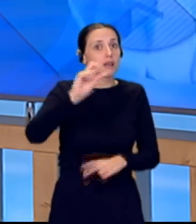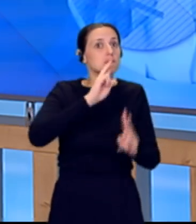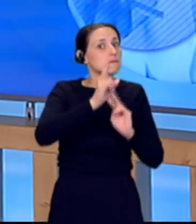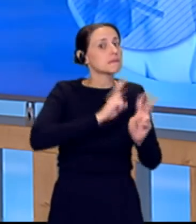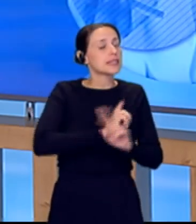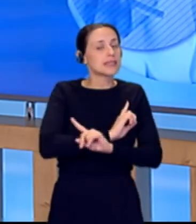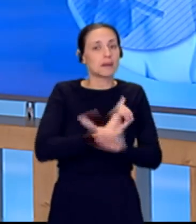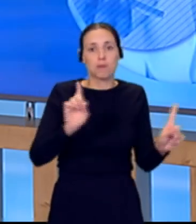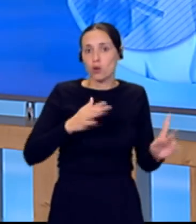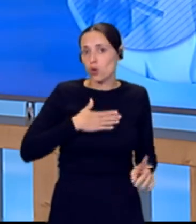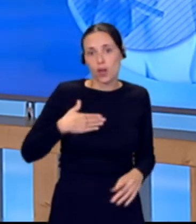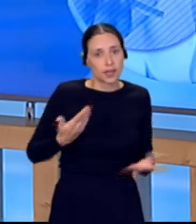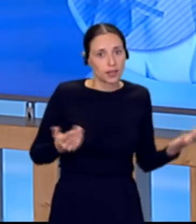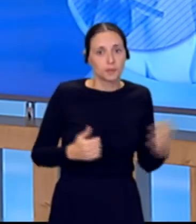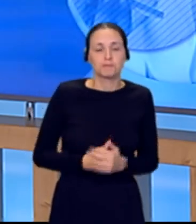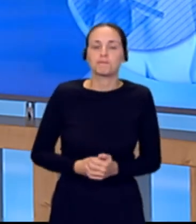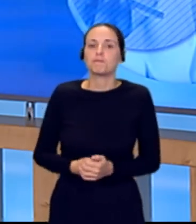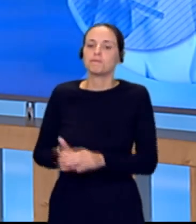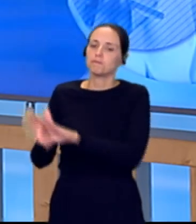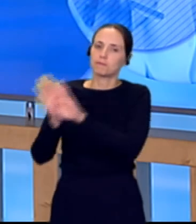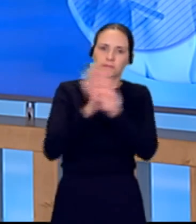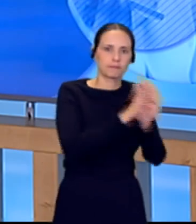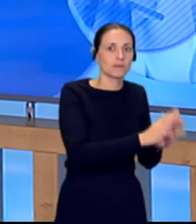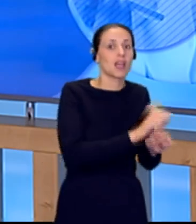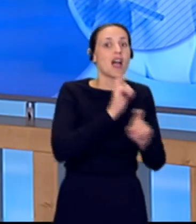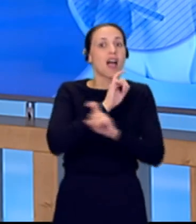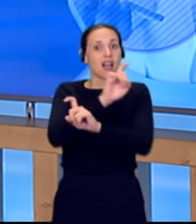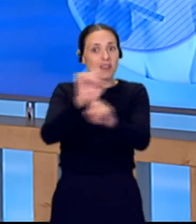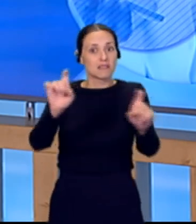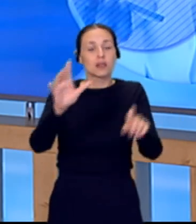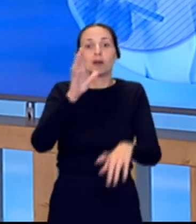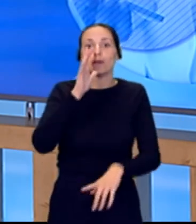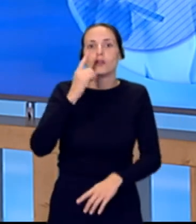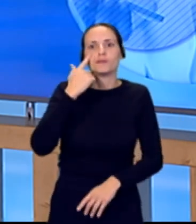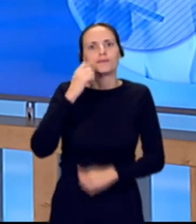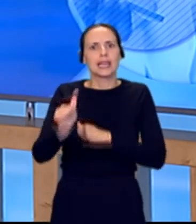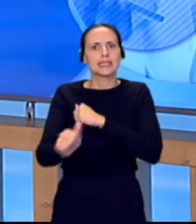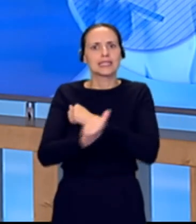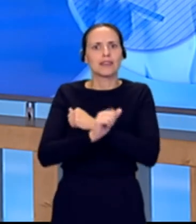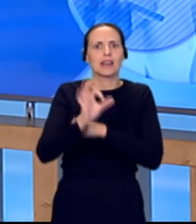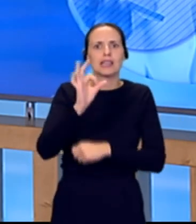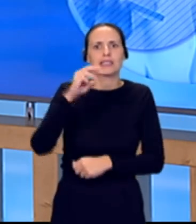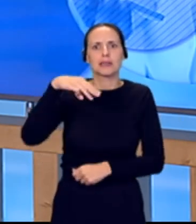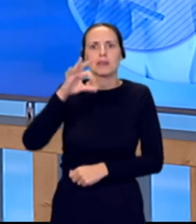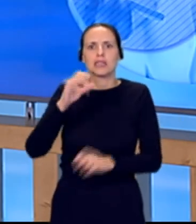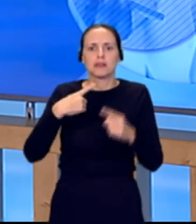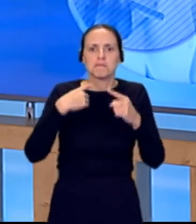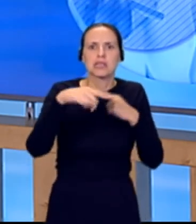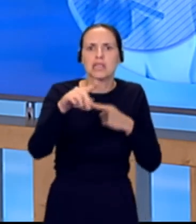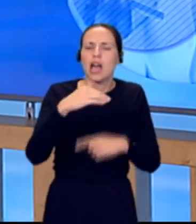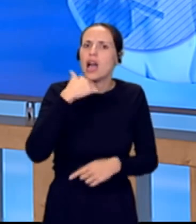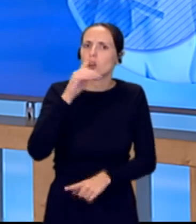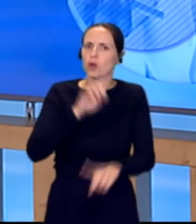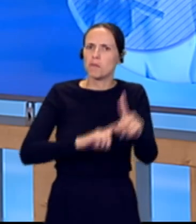ahora con las advertencias porque se ha detectado una estafa mediante un SMS, un mensaje sobre una incidencia